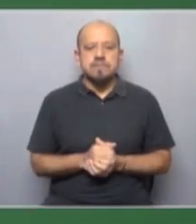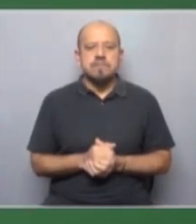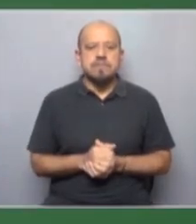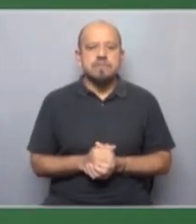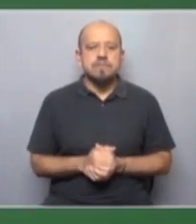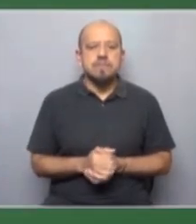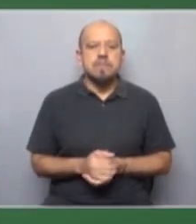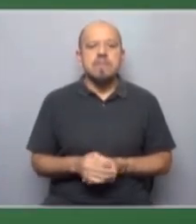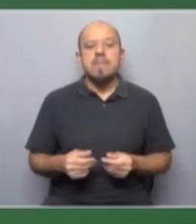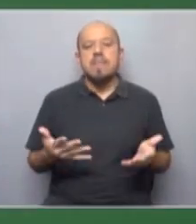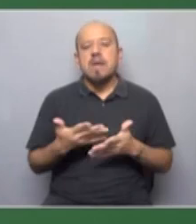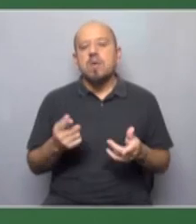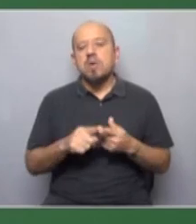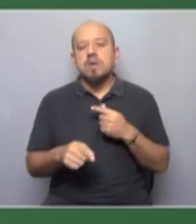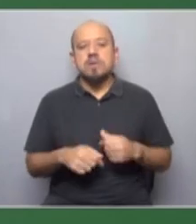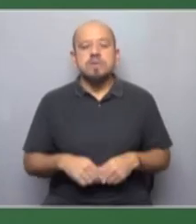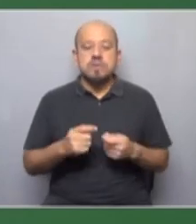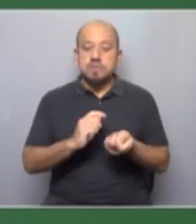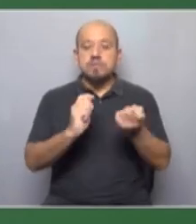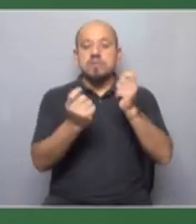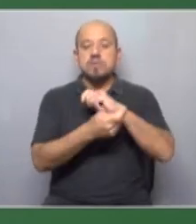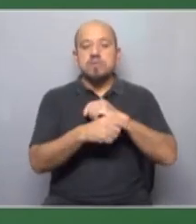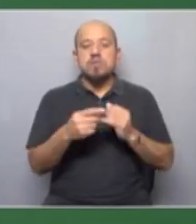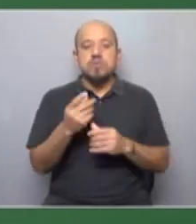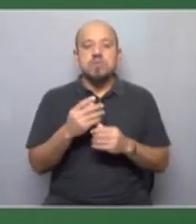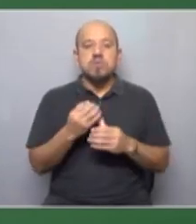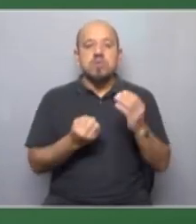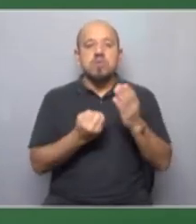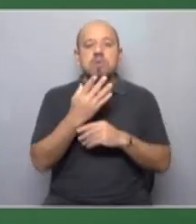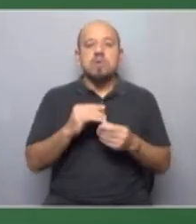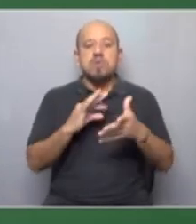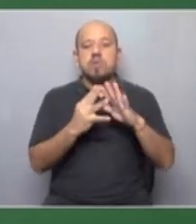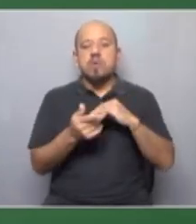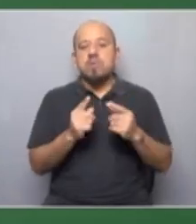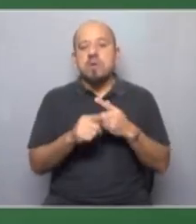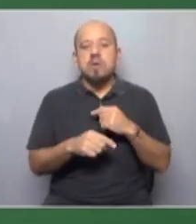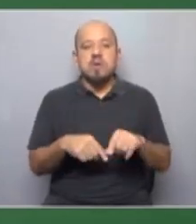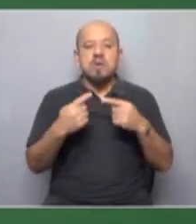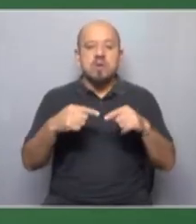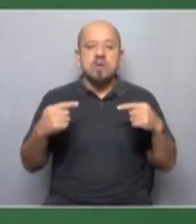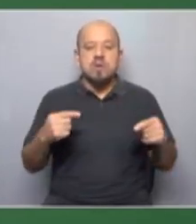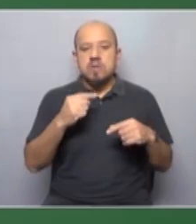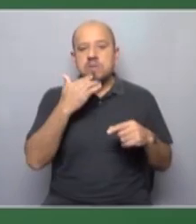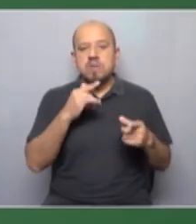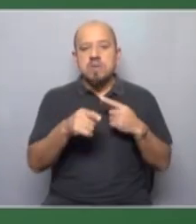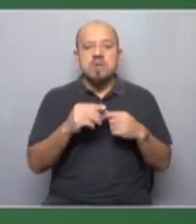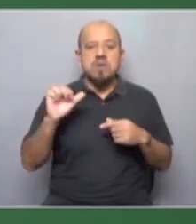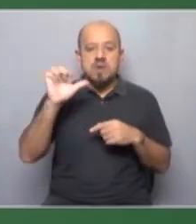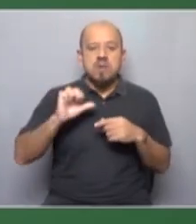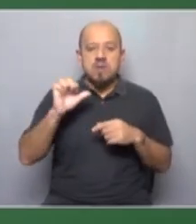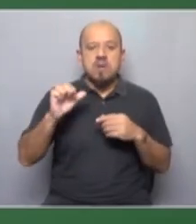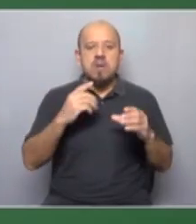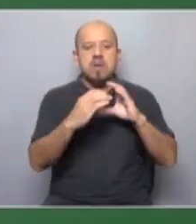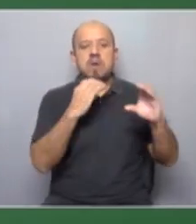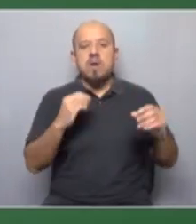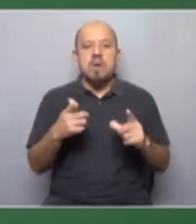Y estamos viviendo una transición hacia un nuevo modelo de relaciones laborales y justamente se dan cosas curiosas, como por ejemplo que vemos empresas de transporte que